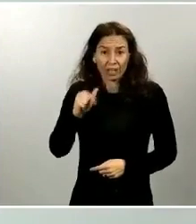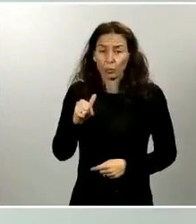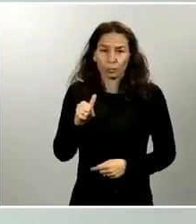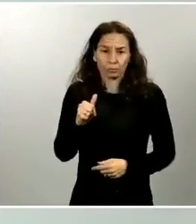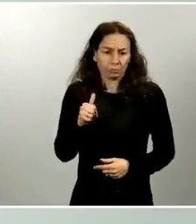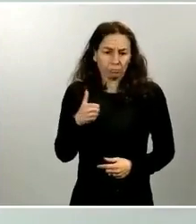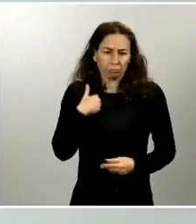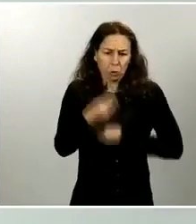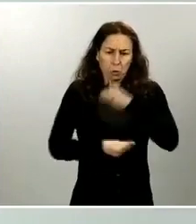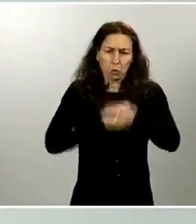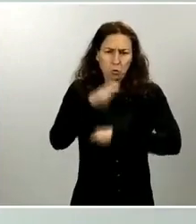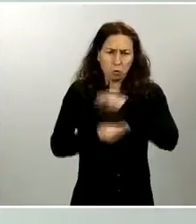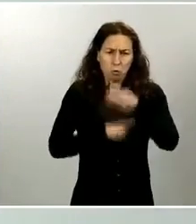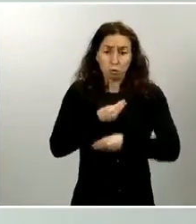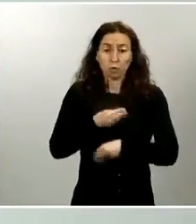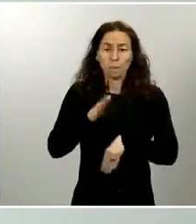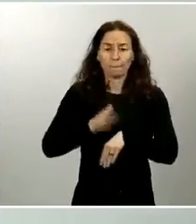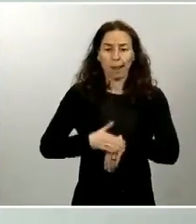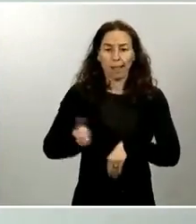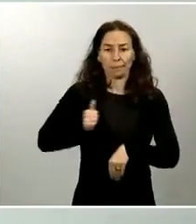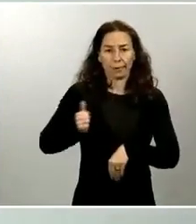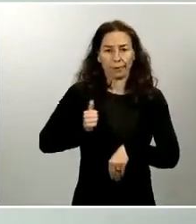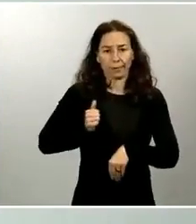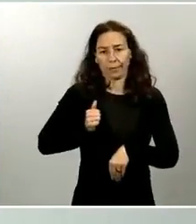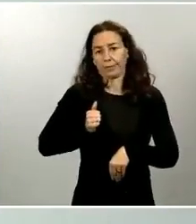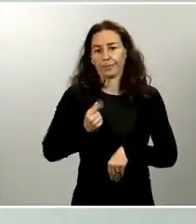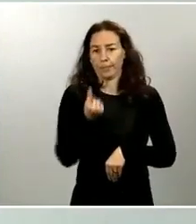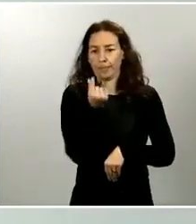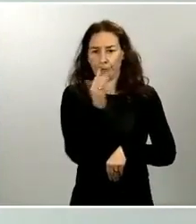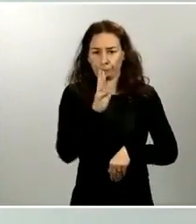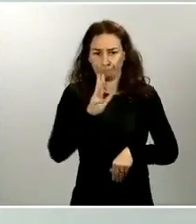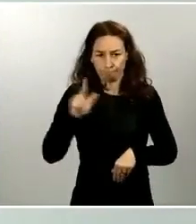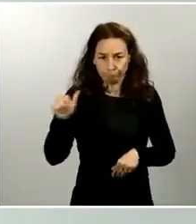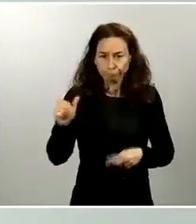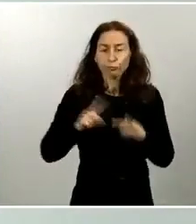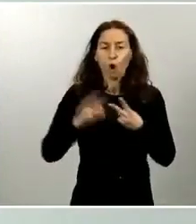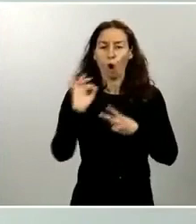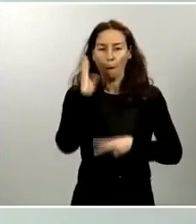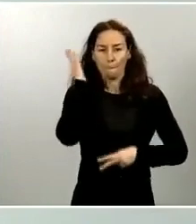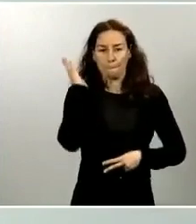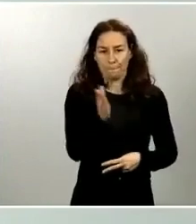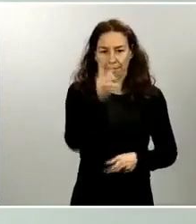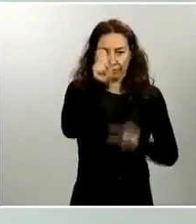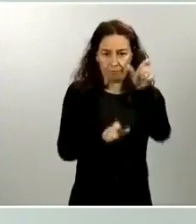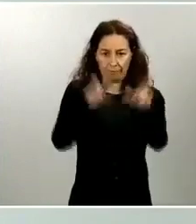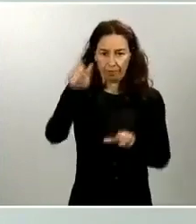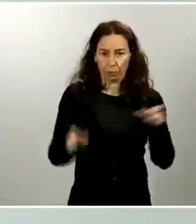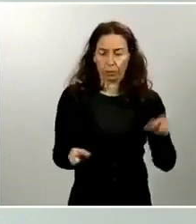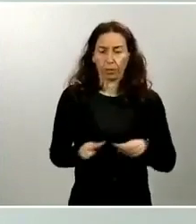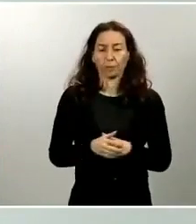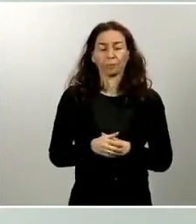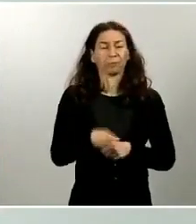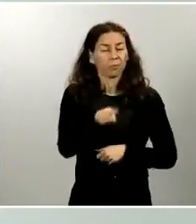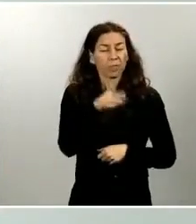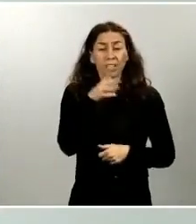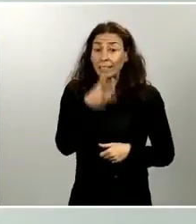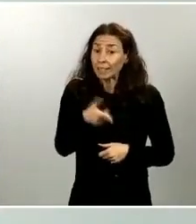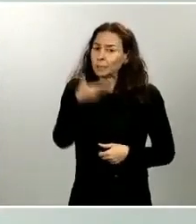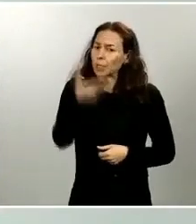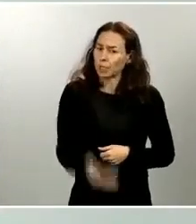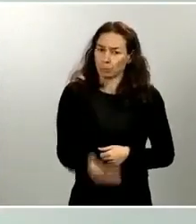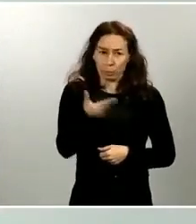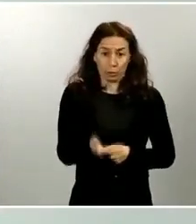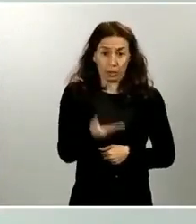bien para su propio lucro, bien simplemente para hacer daño. Es muy importante prevenirse de las